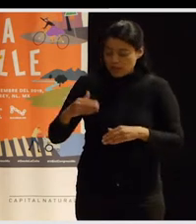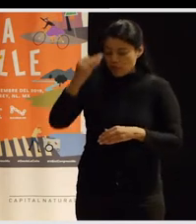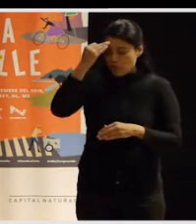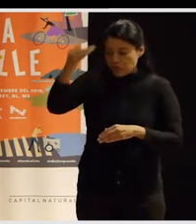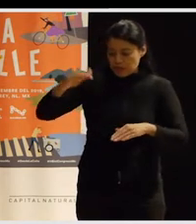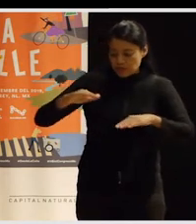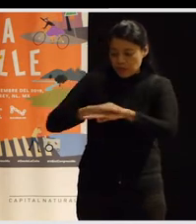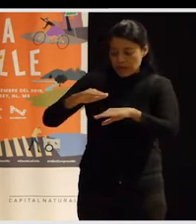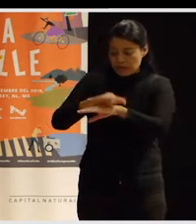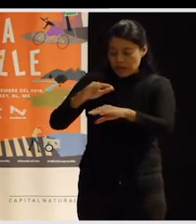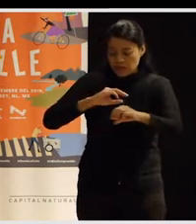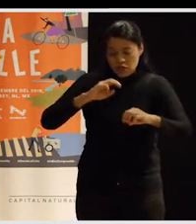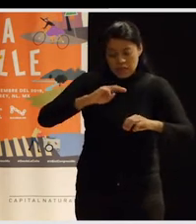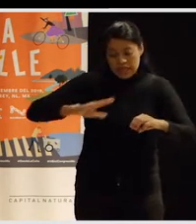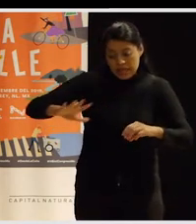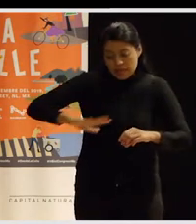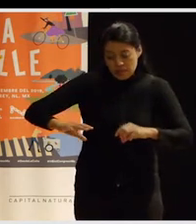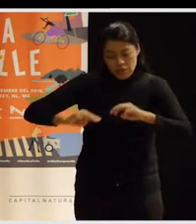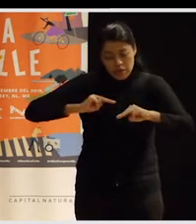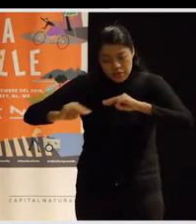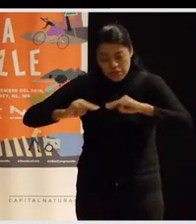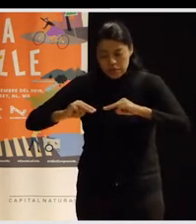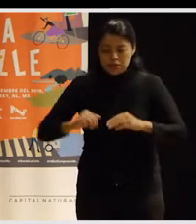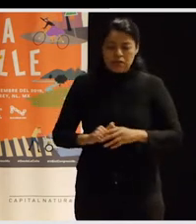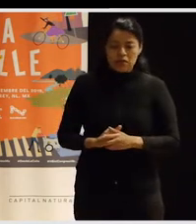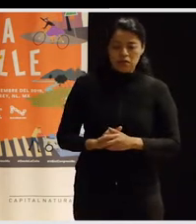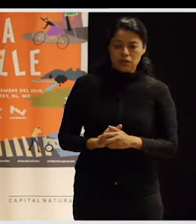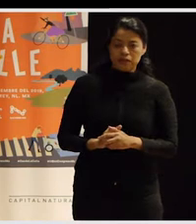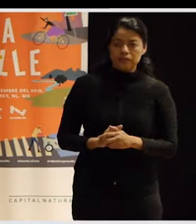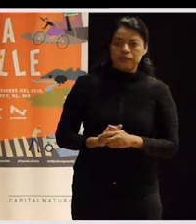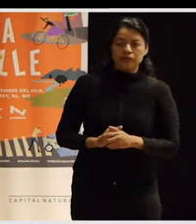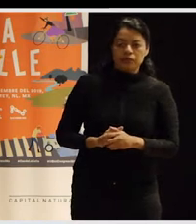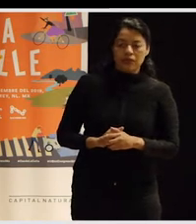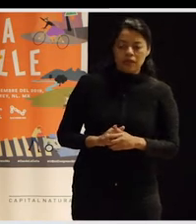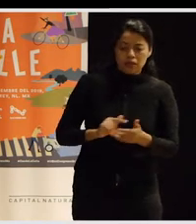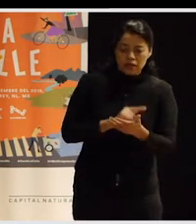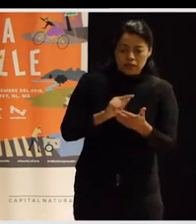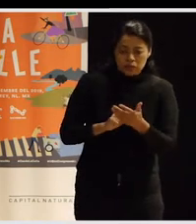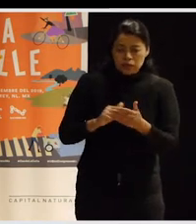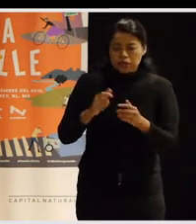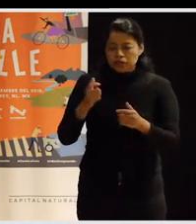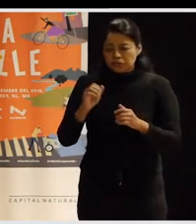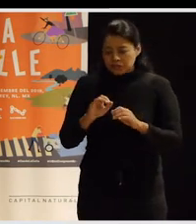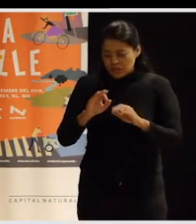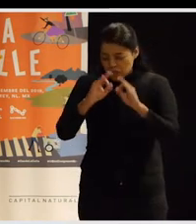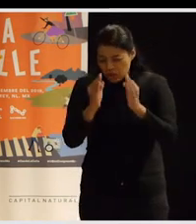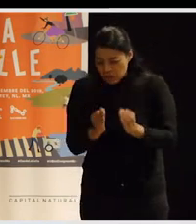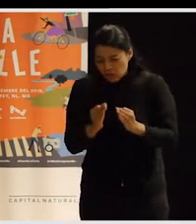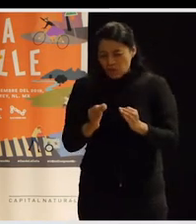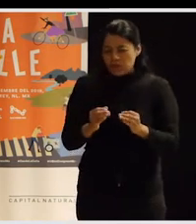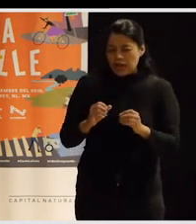dinámica, es importante entender cómo hemos llegado a la situación actual, a la conformación física, social, económica, etcétera, etcétera.